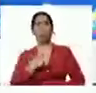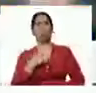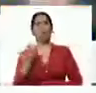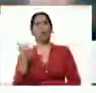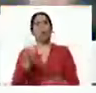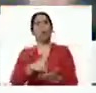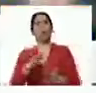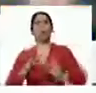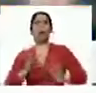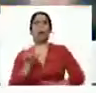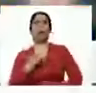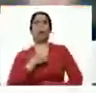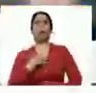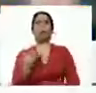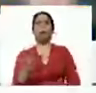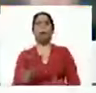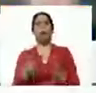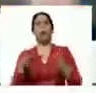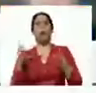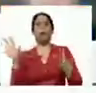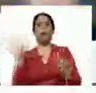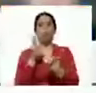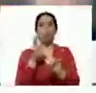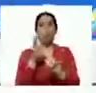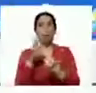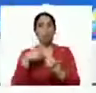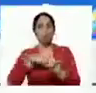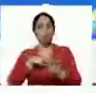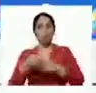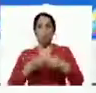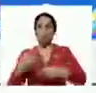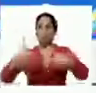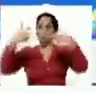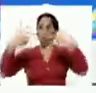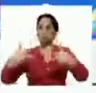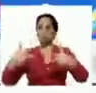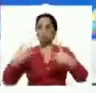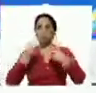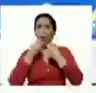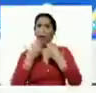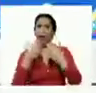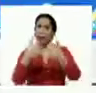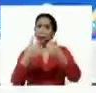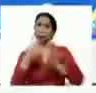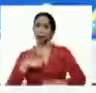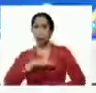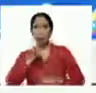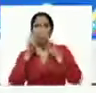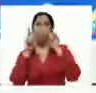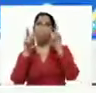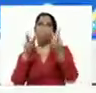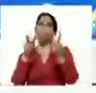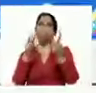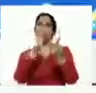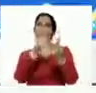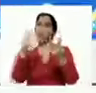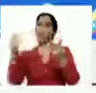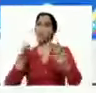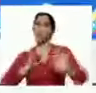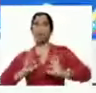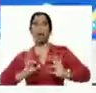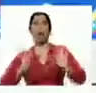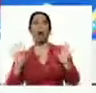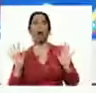teatro no se puede grandes concentraciones lo hacemos por videoconferencia bien chévere bien chévere cada quien en su teatro